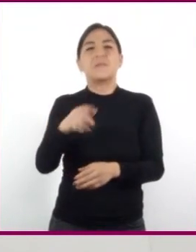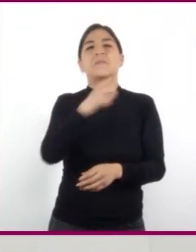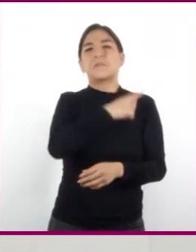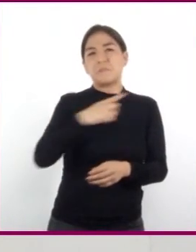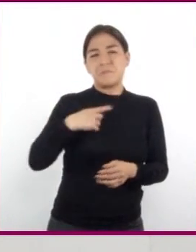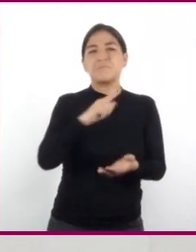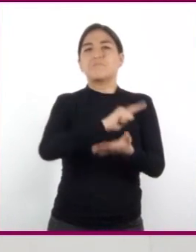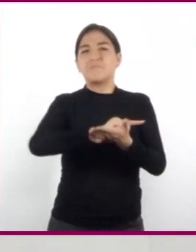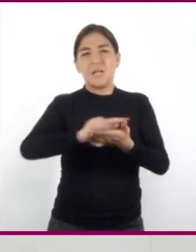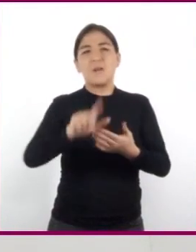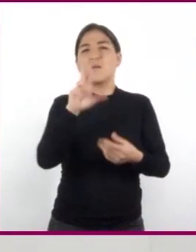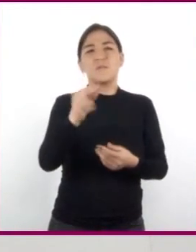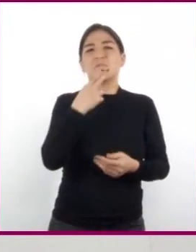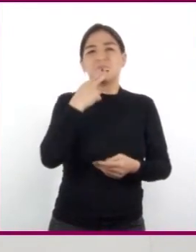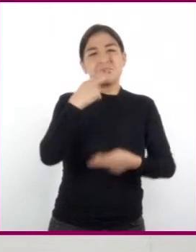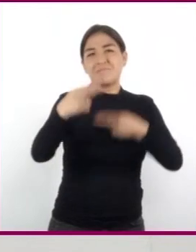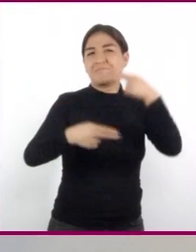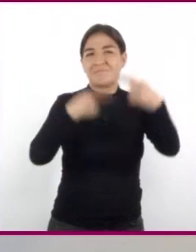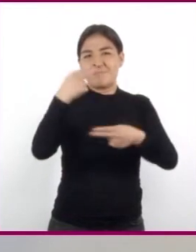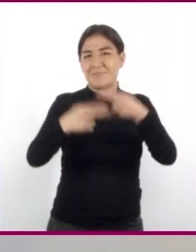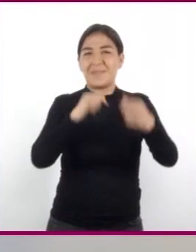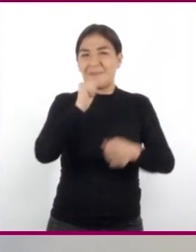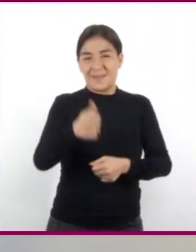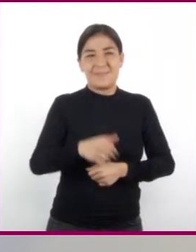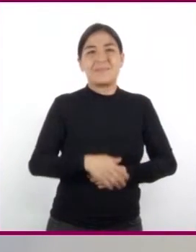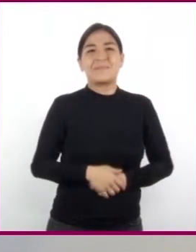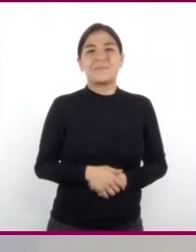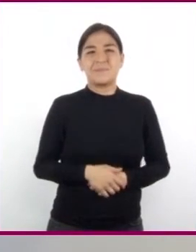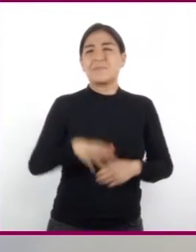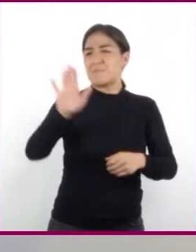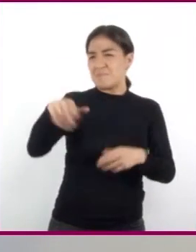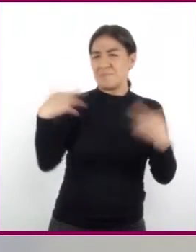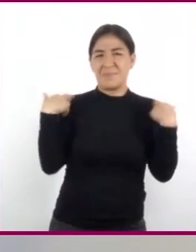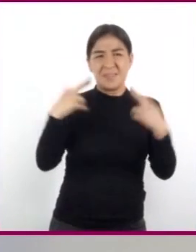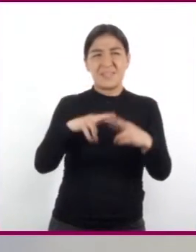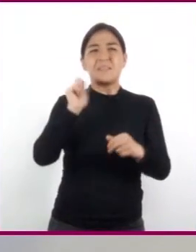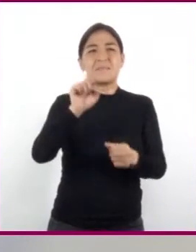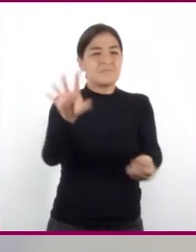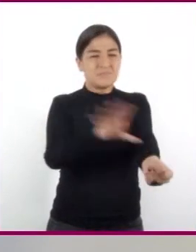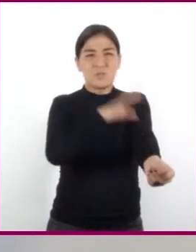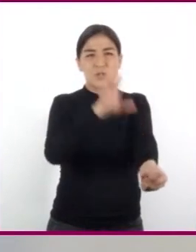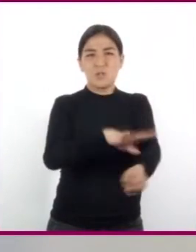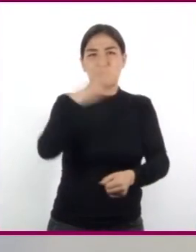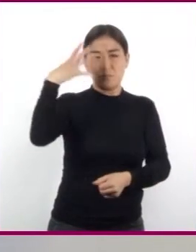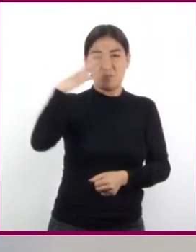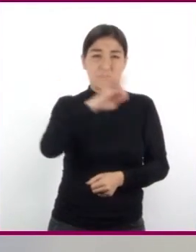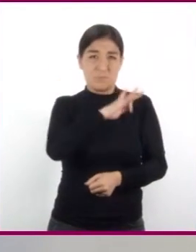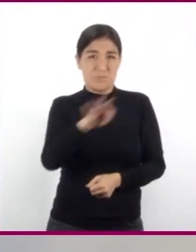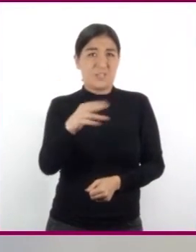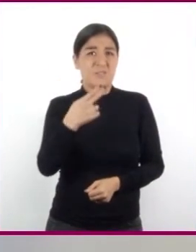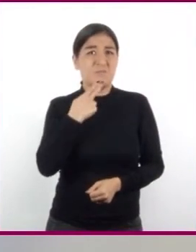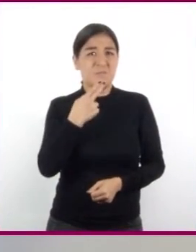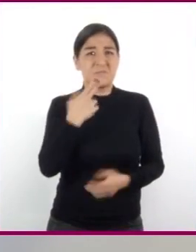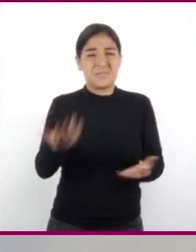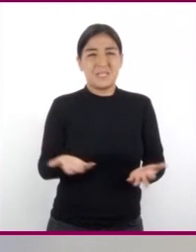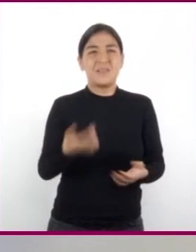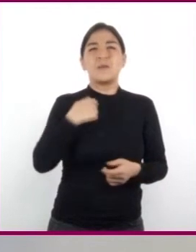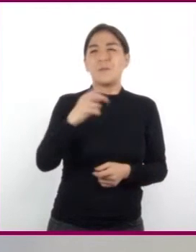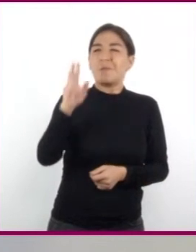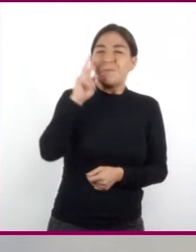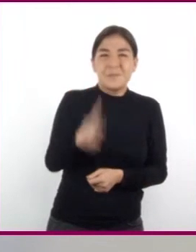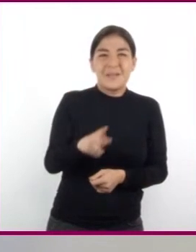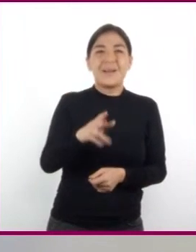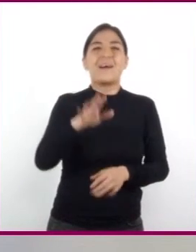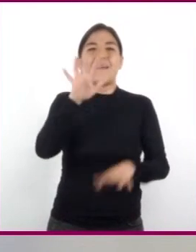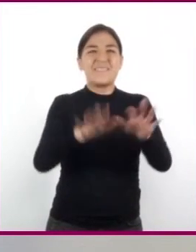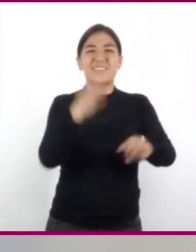ningún tipo de contaminación. Maestra, ¿y la energía del sol se puede utilizar? He notado que por